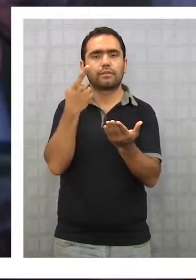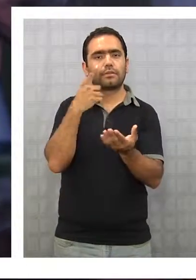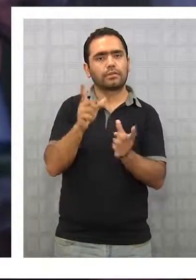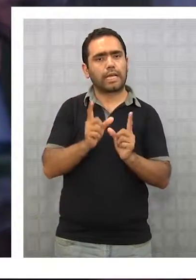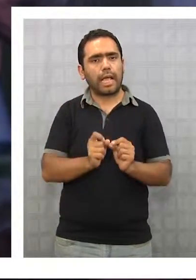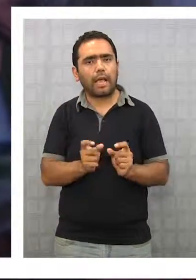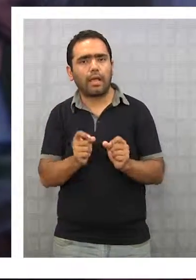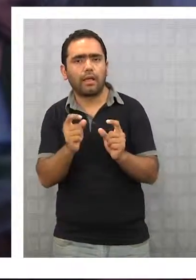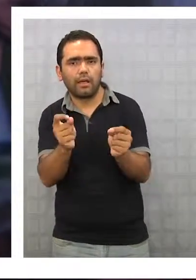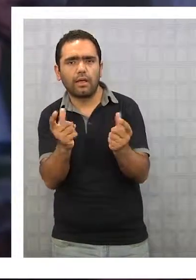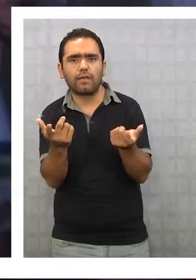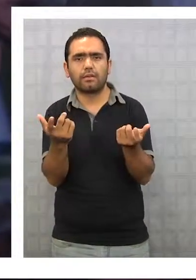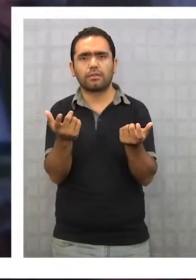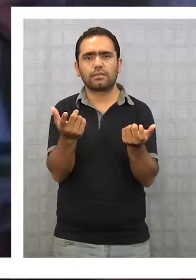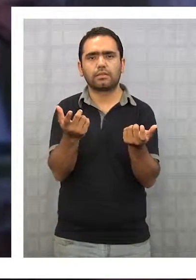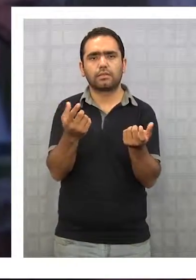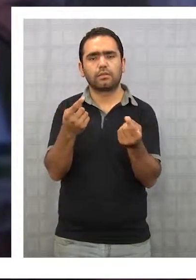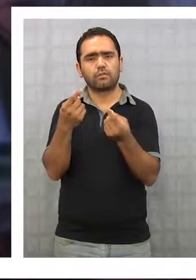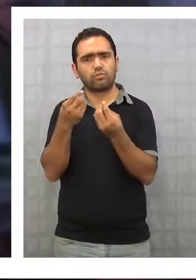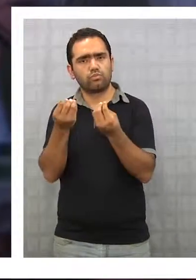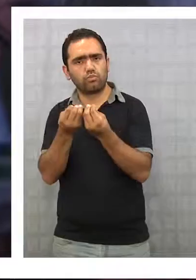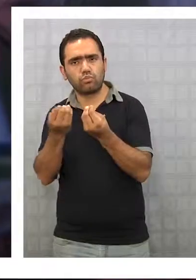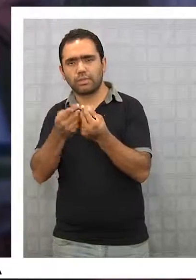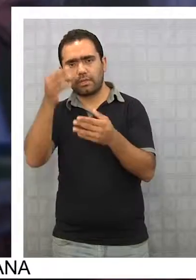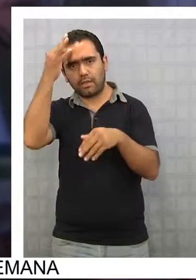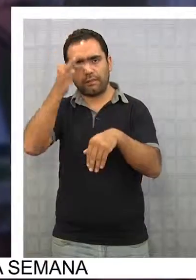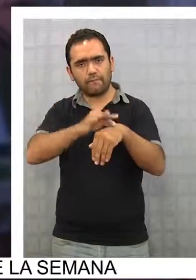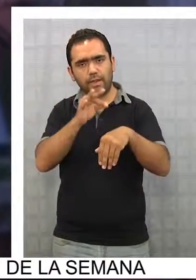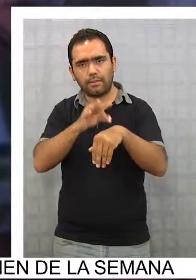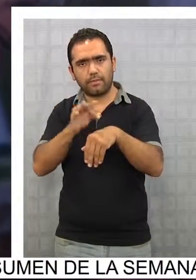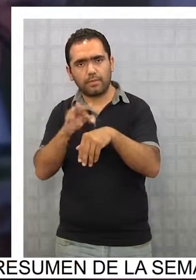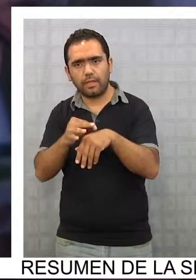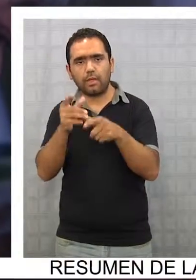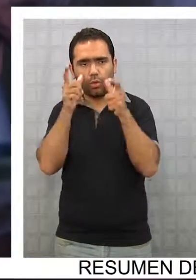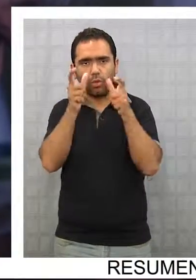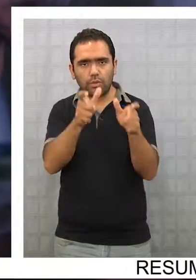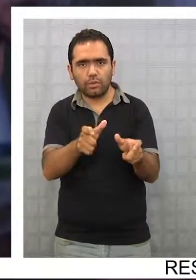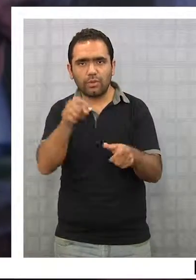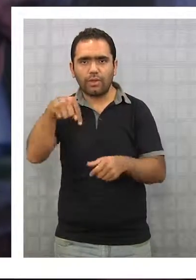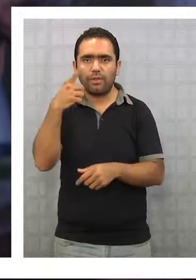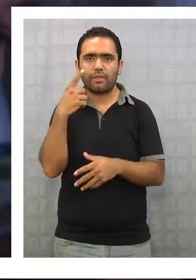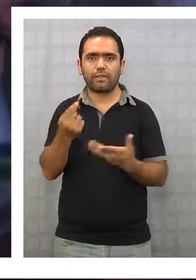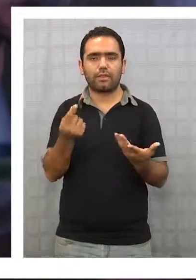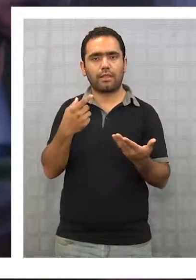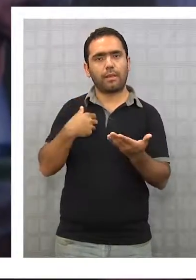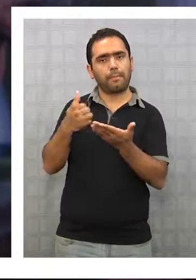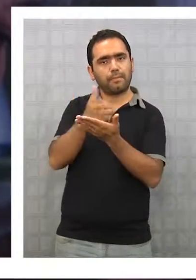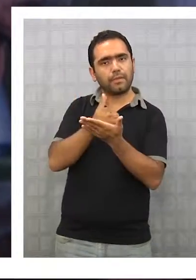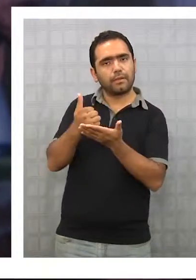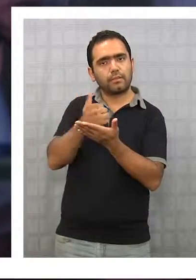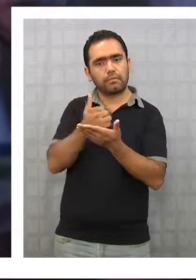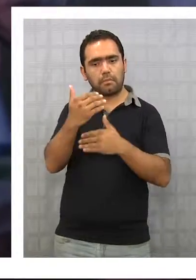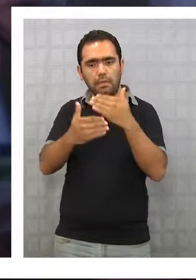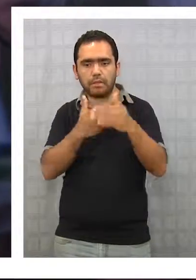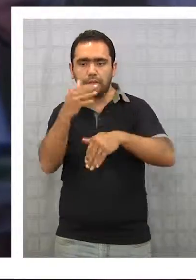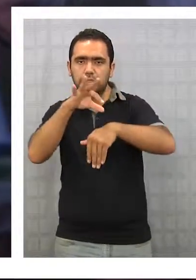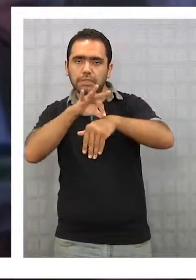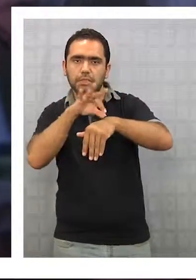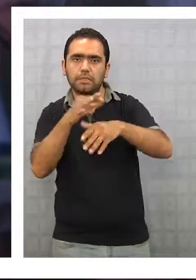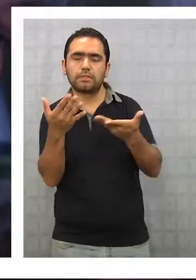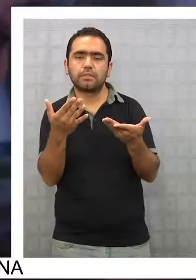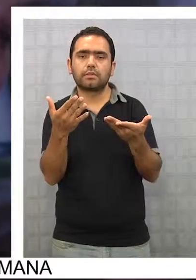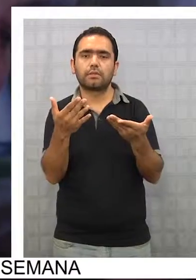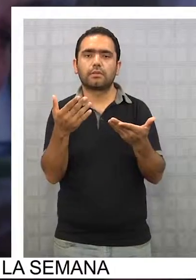cánceres, que tiene que ver con otras patologías que son más controlables, diría, con la medicina. El tema del avance de la medicina permitió tener un mayor